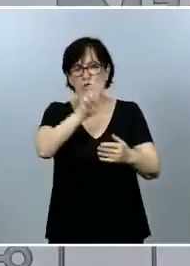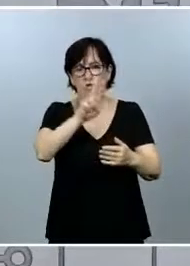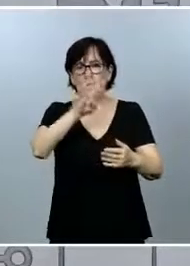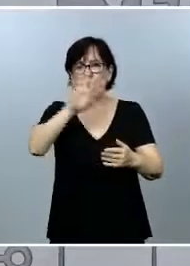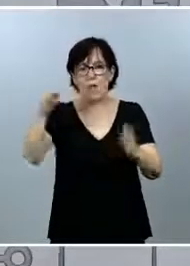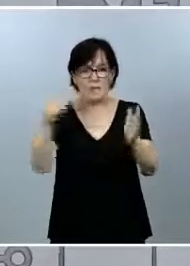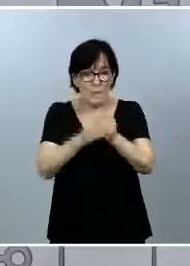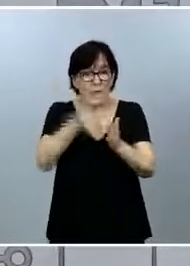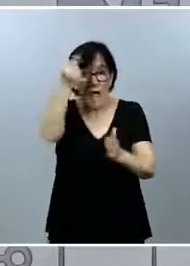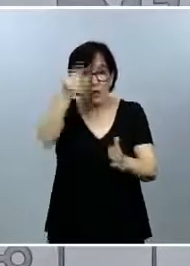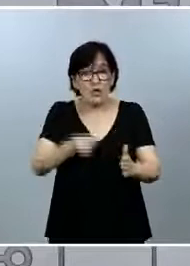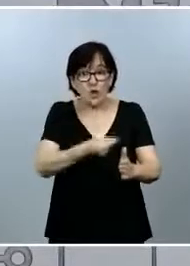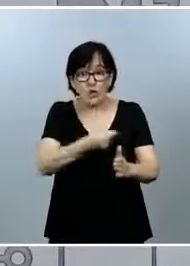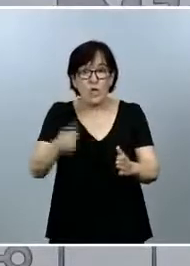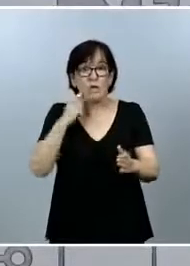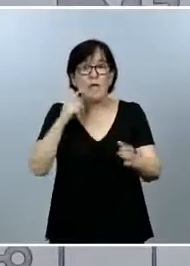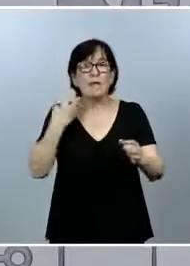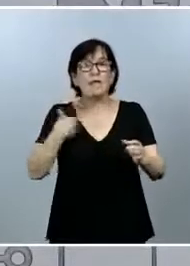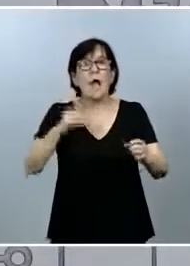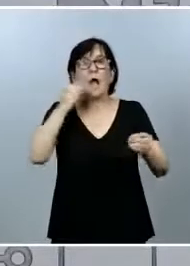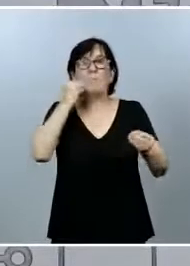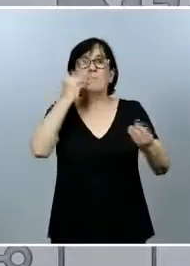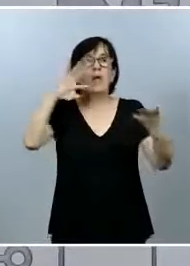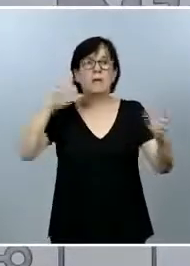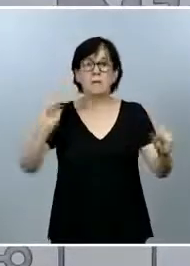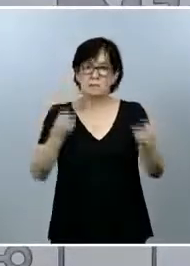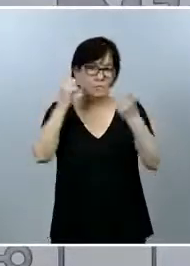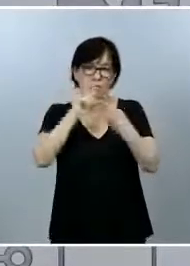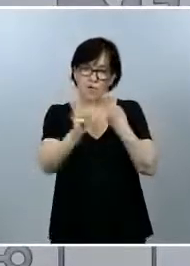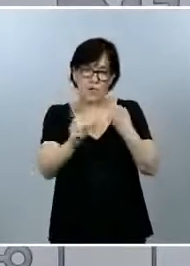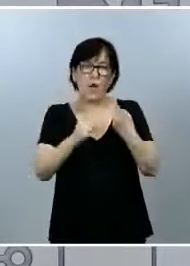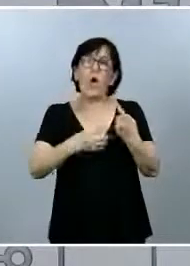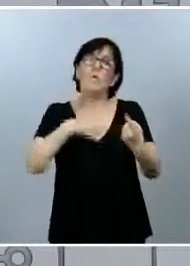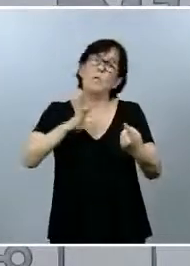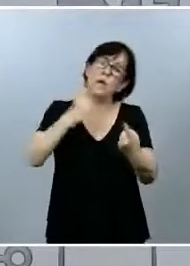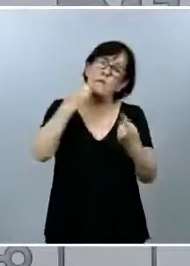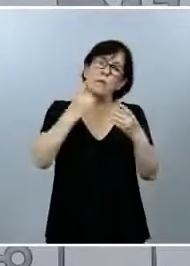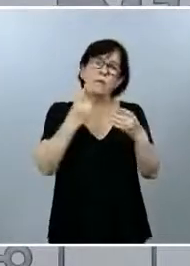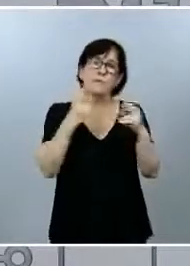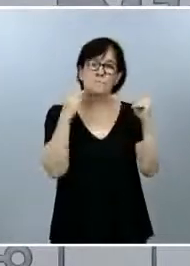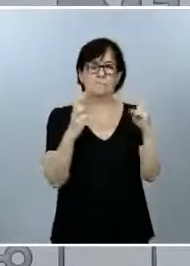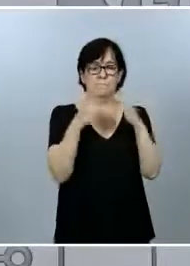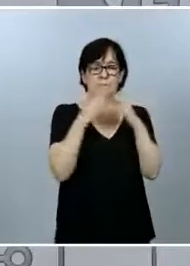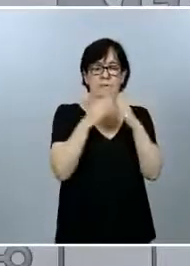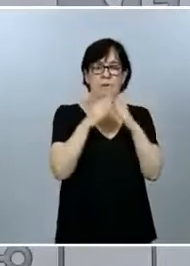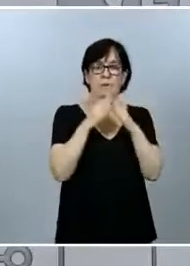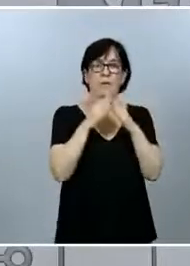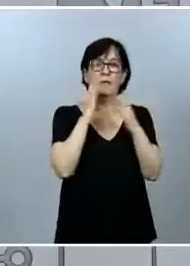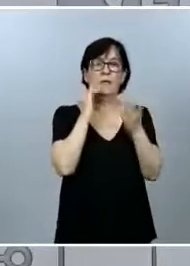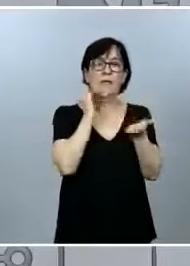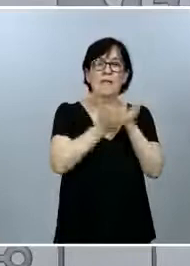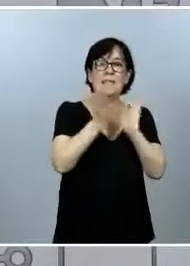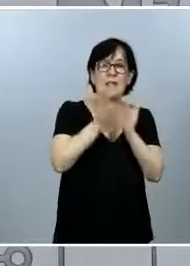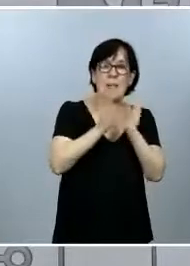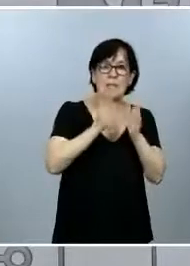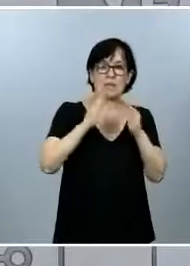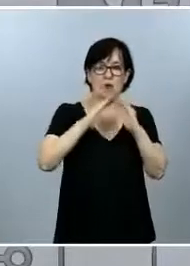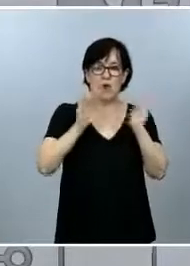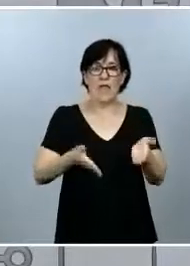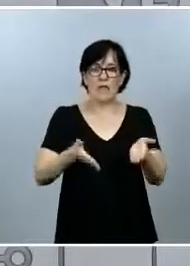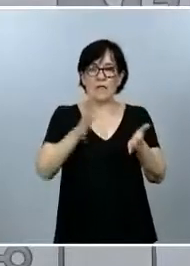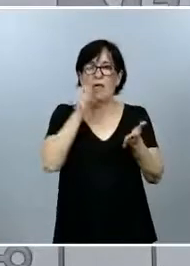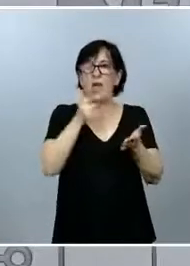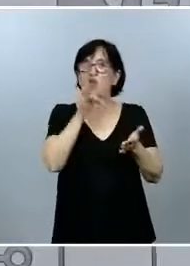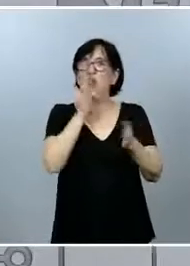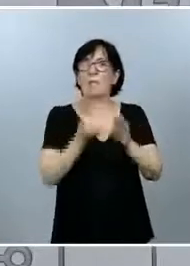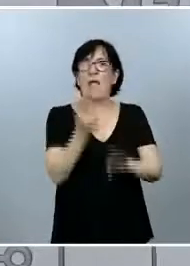se hayan curado. Puede haber todavía algunos que estén en aislamiento domiciliario, en tratamiento domiciliario, que todavía no estén dados de